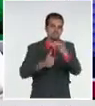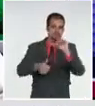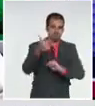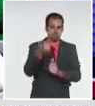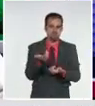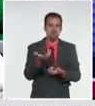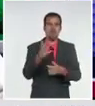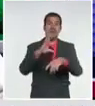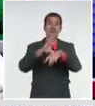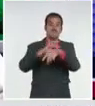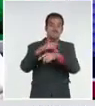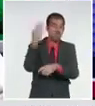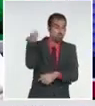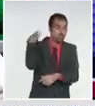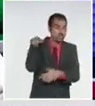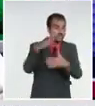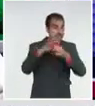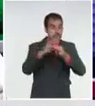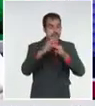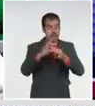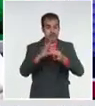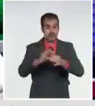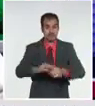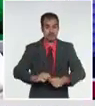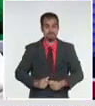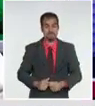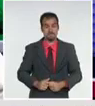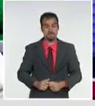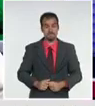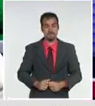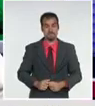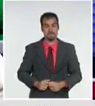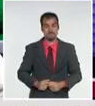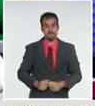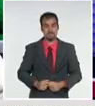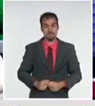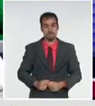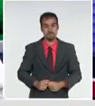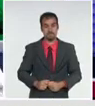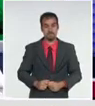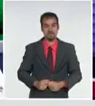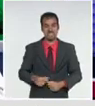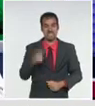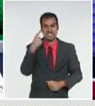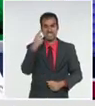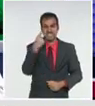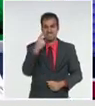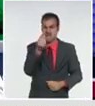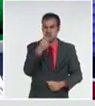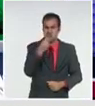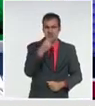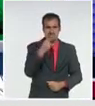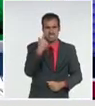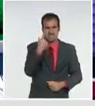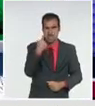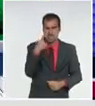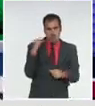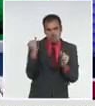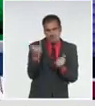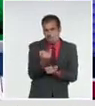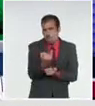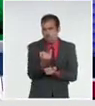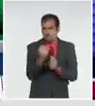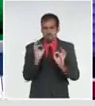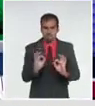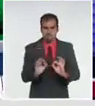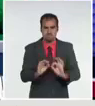también en este caso, cierto grado de desnutrición y una demencia senil.